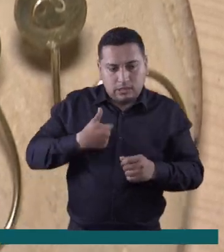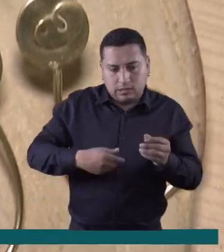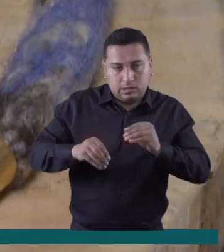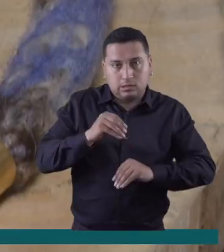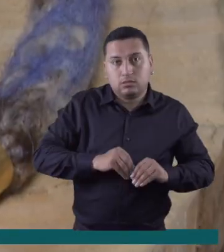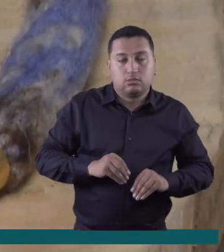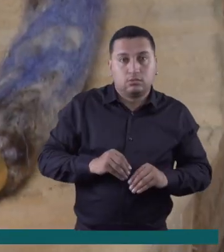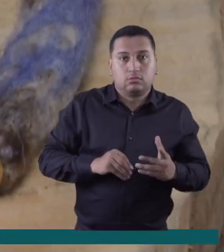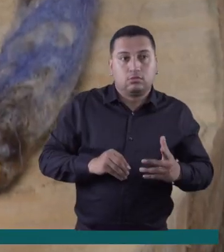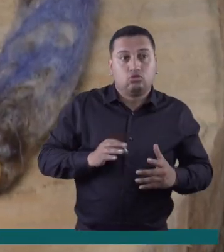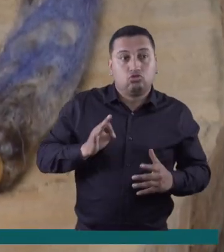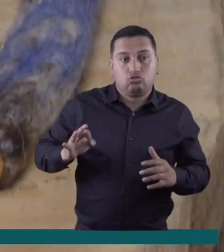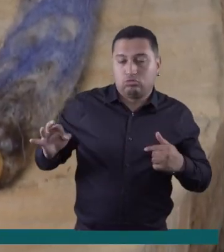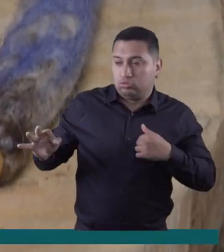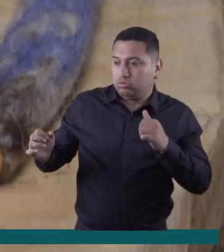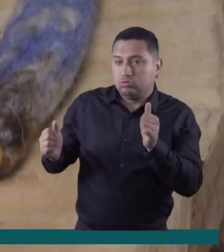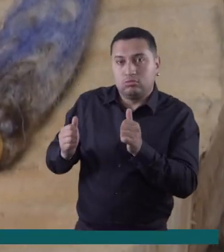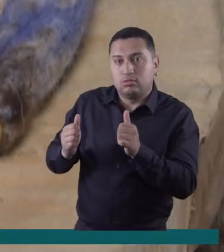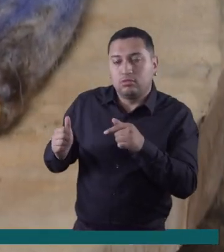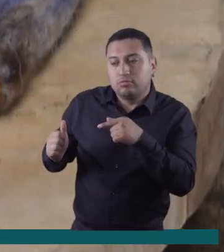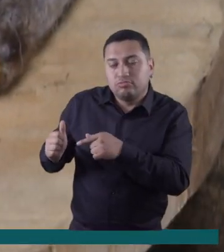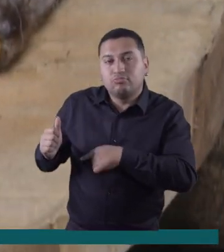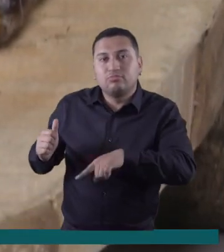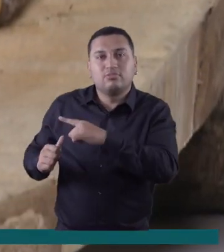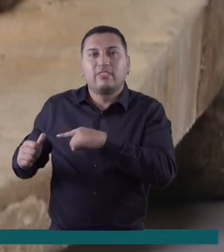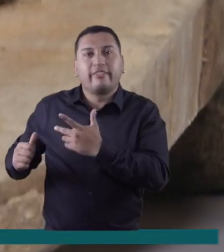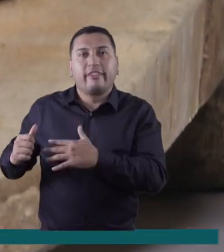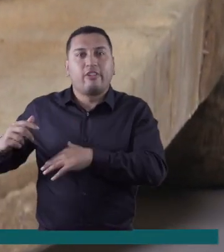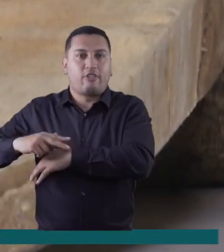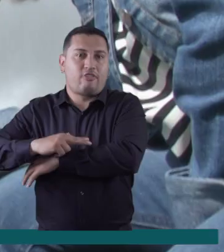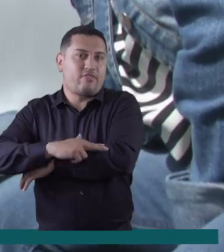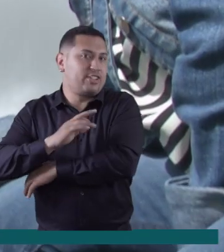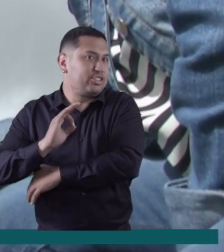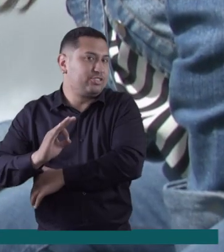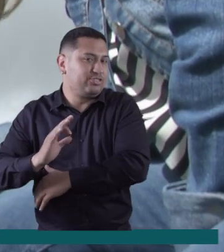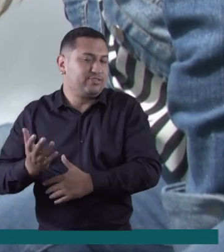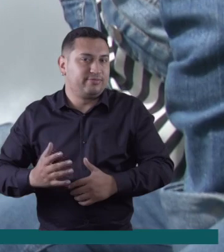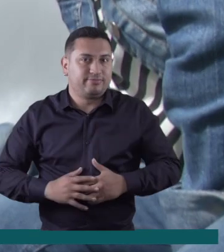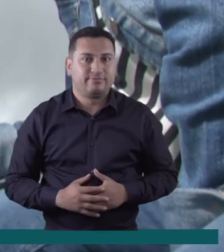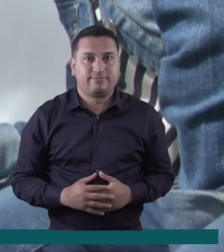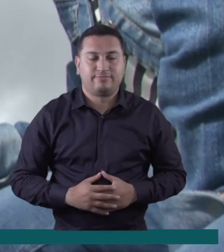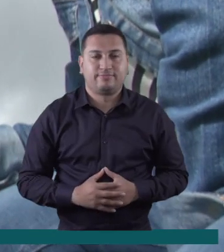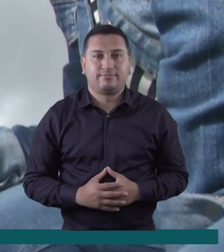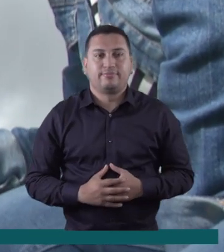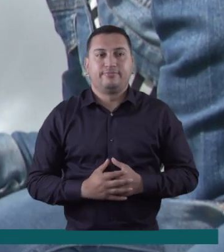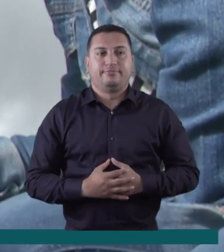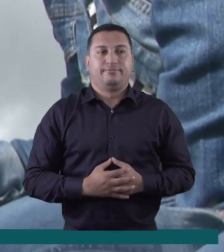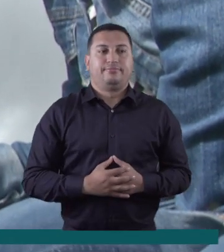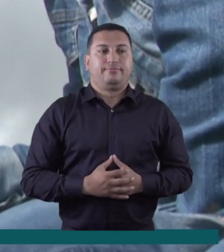trabajando con ella tejiendo piezas únicas hechas a mano, pero siempre en compañía de sus ovejas.